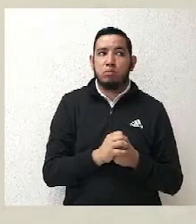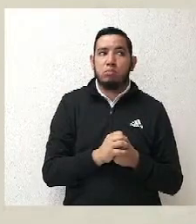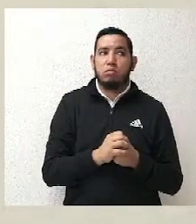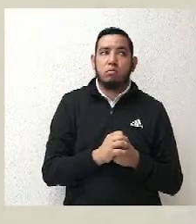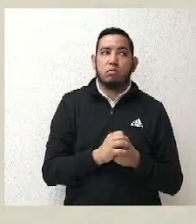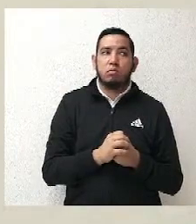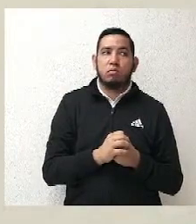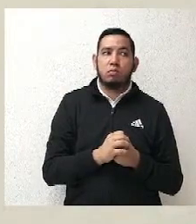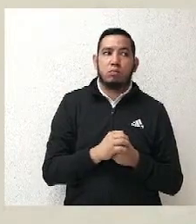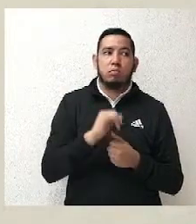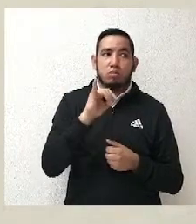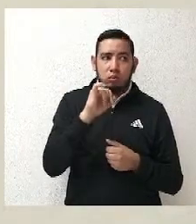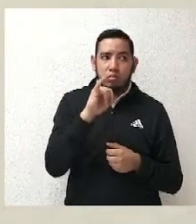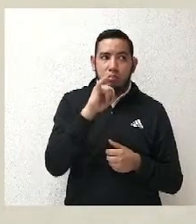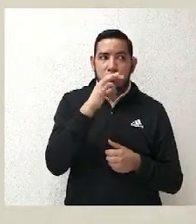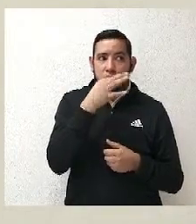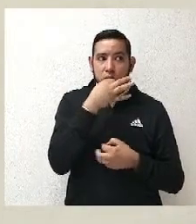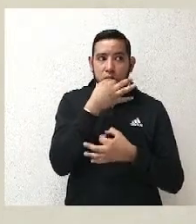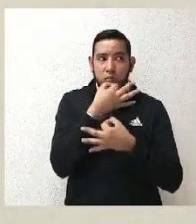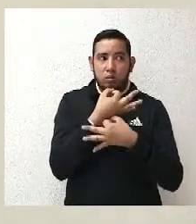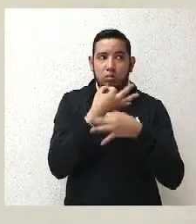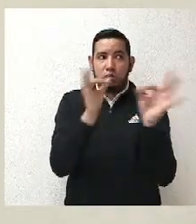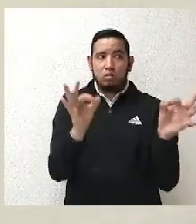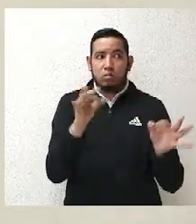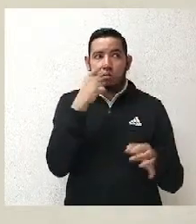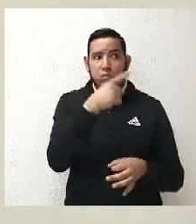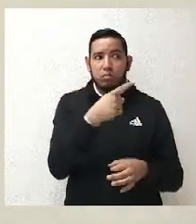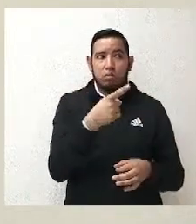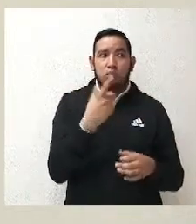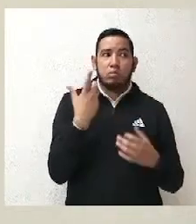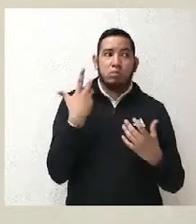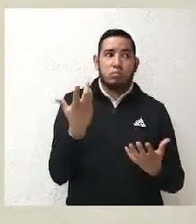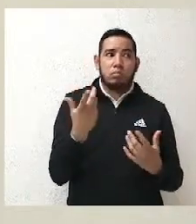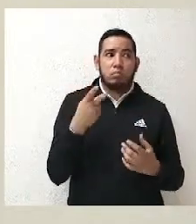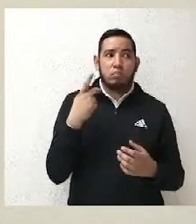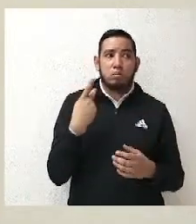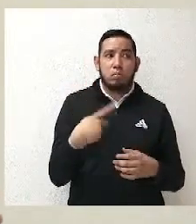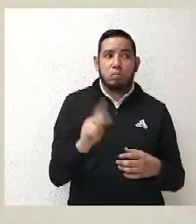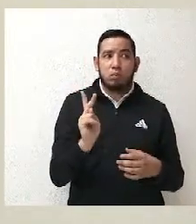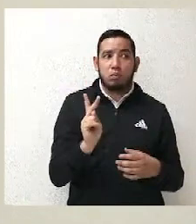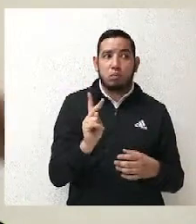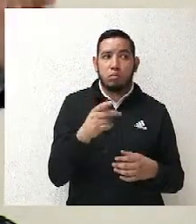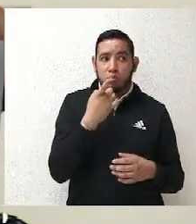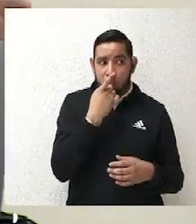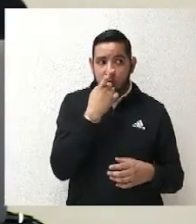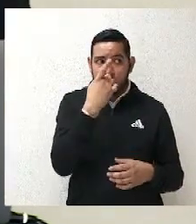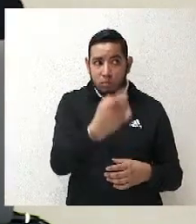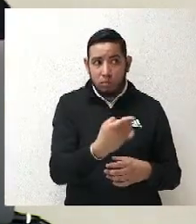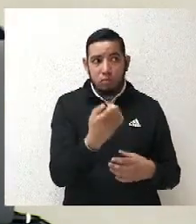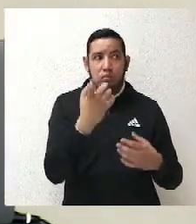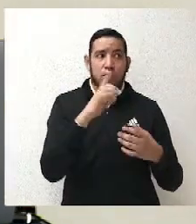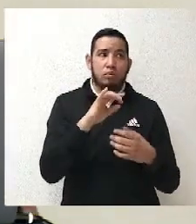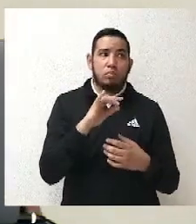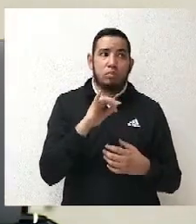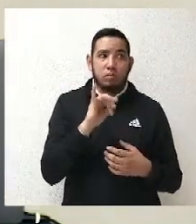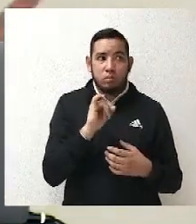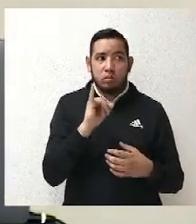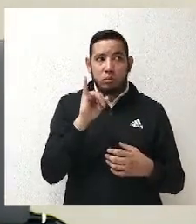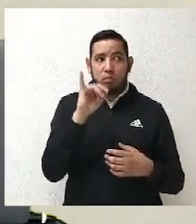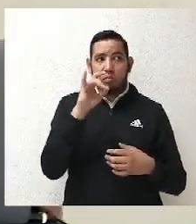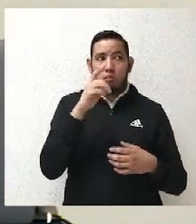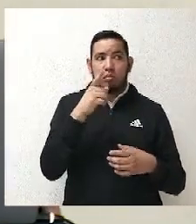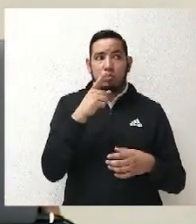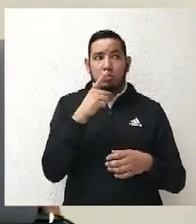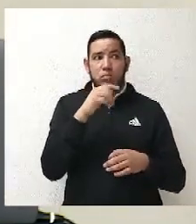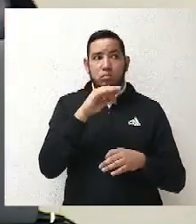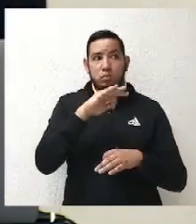Sí, existe una reforma constitucional, hoy hablamos de paridad en todo, pero pues, como el mismo transitor lo dice, esto tiene que ser, esto ha